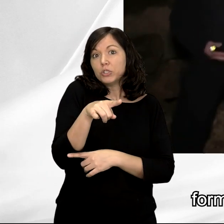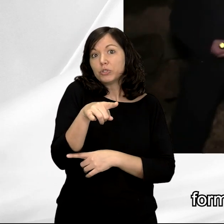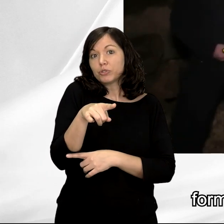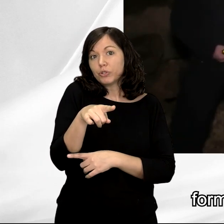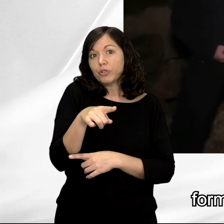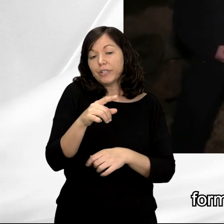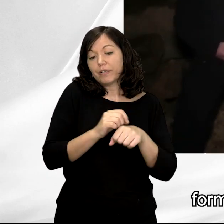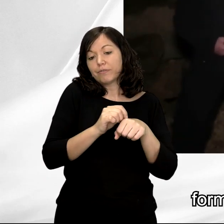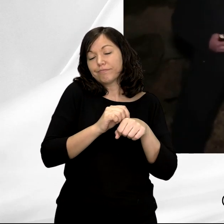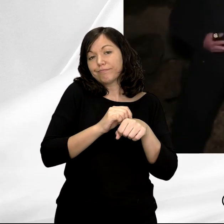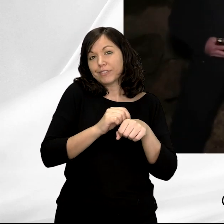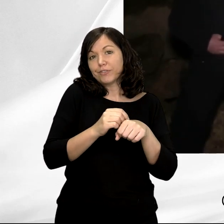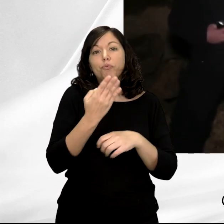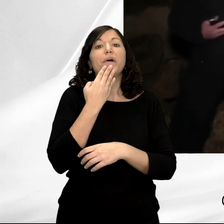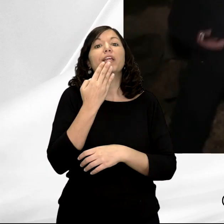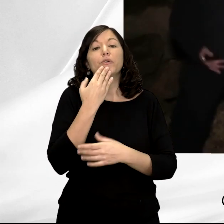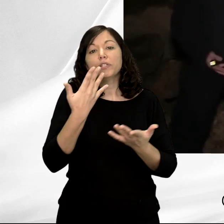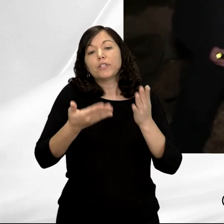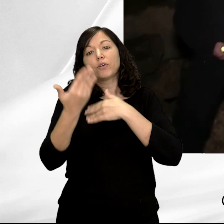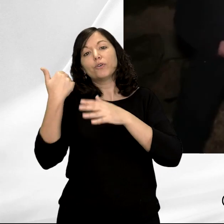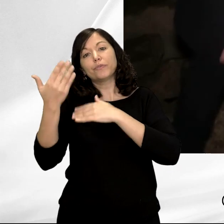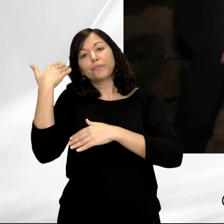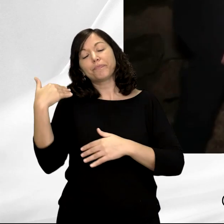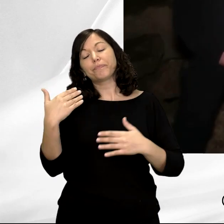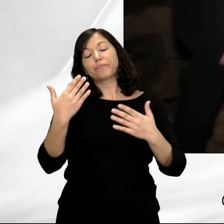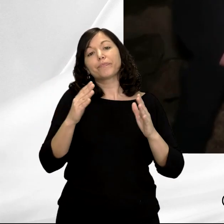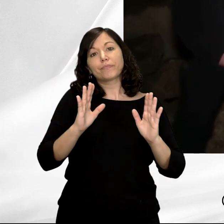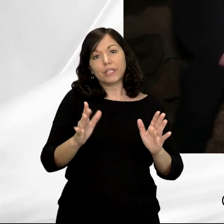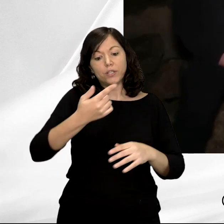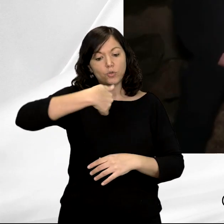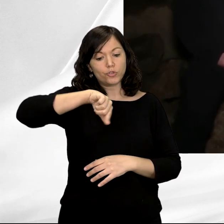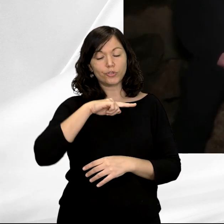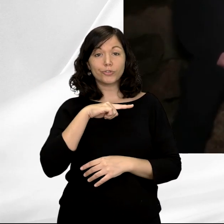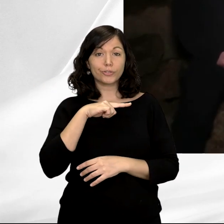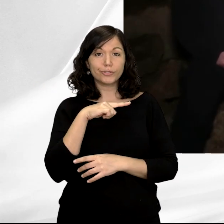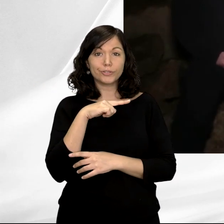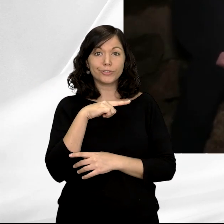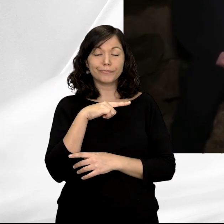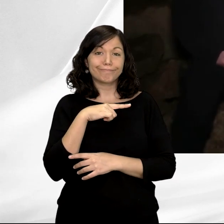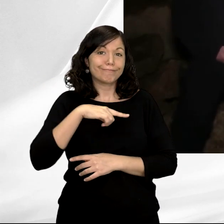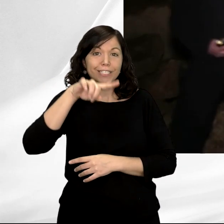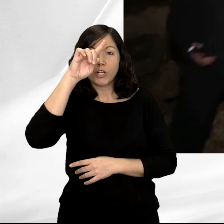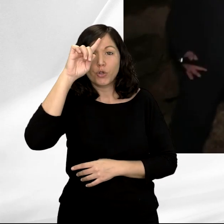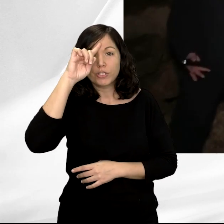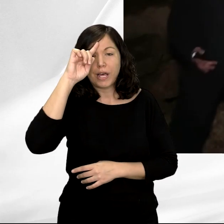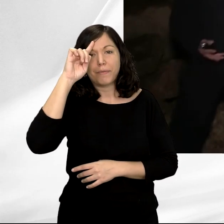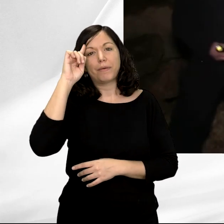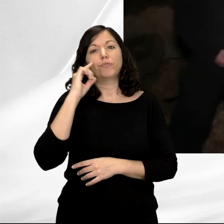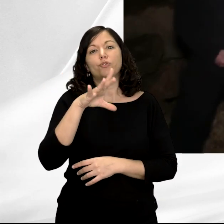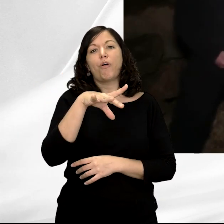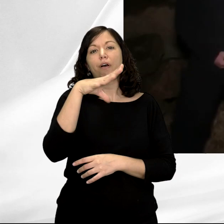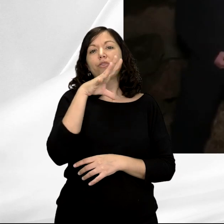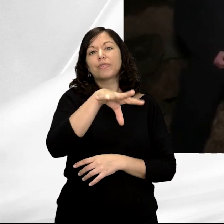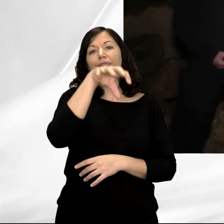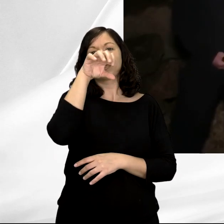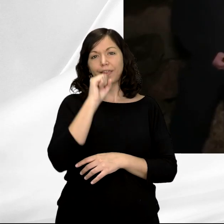de ese comportamiento paleolítico, probablemente incluso de ese comportamiento simbólico al que nosotros no podemos llegar para interpretarlo o